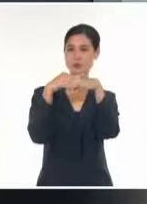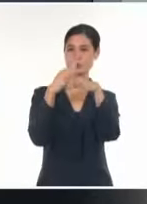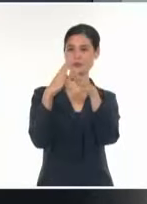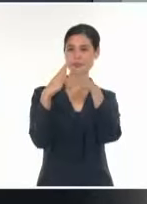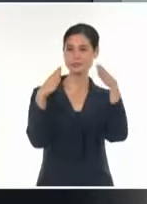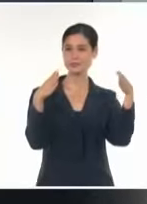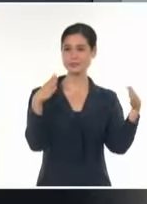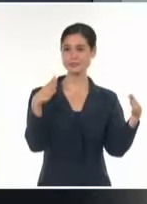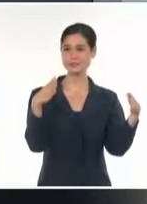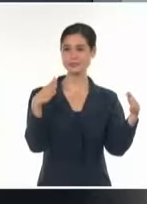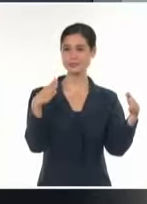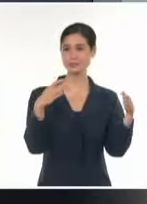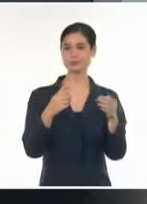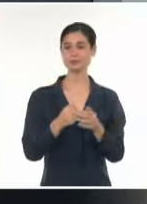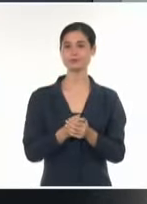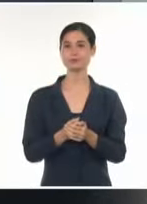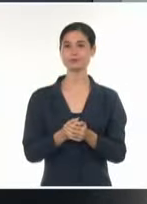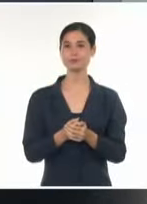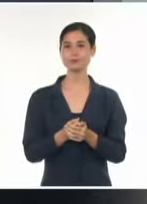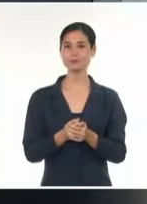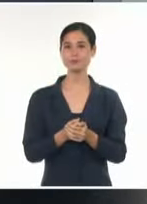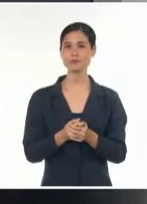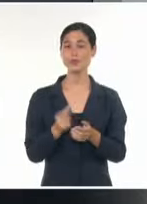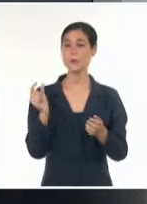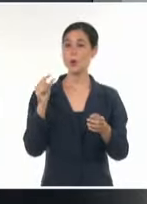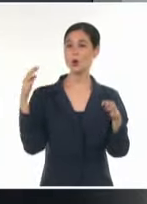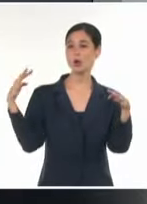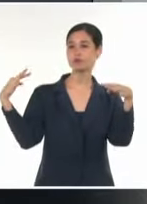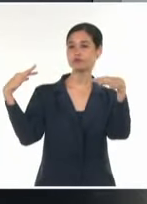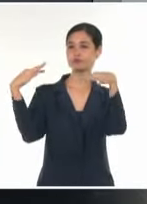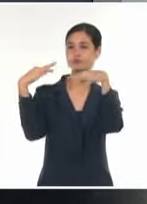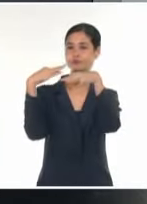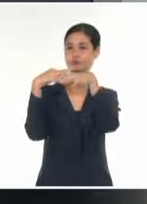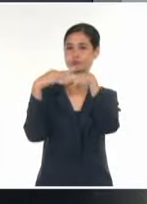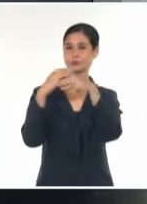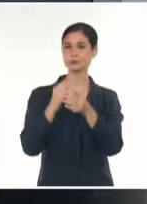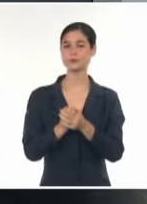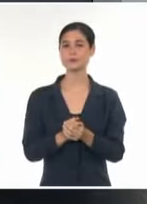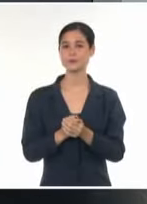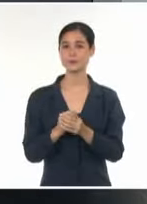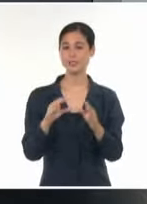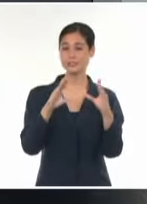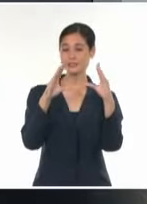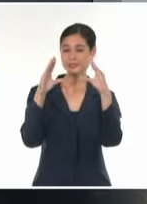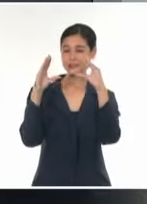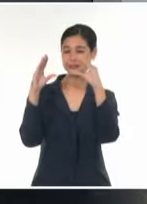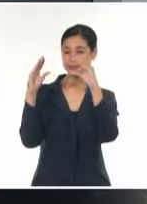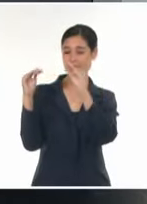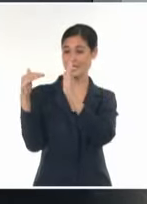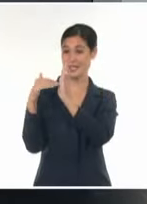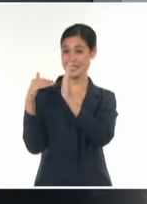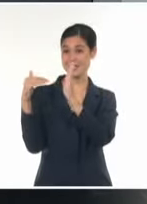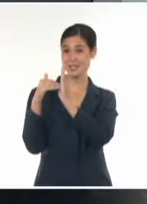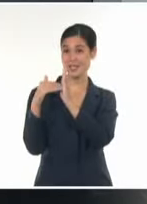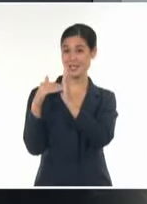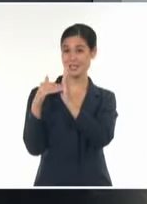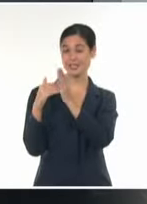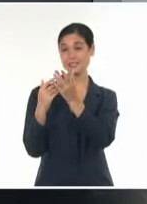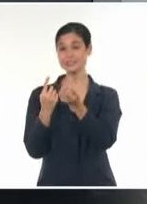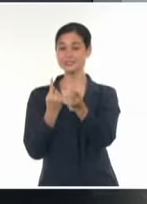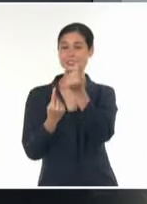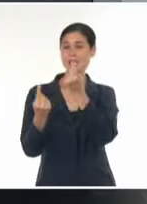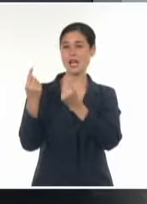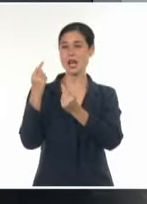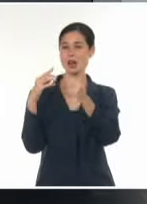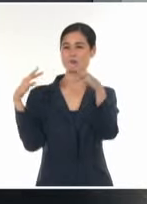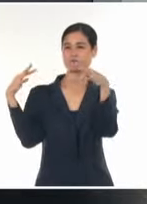resto del territorio predominará poca nubosidad y ya desde el final de la mañana estará parcialmente nublado y se nublará en algunas localidades,